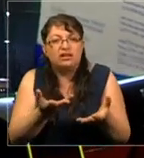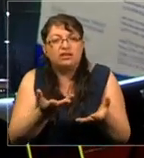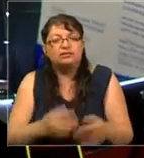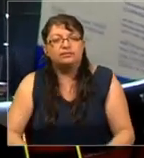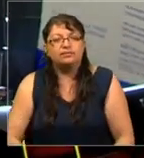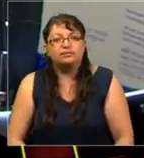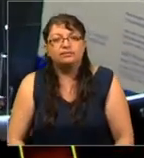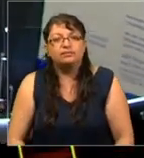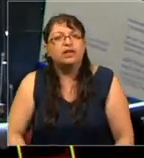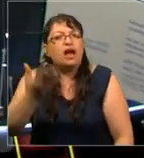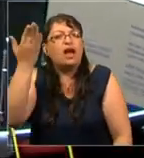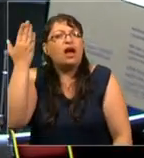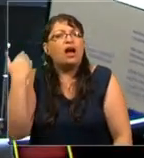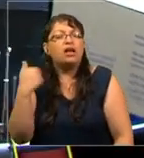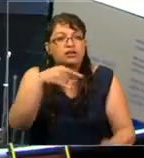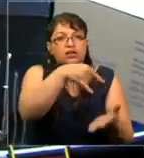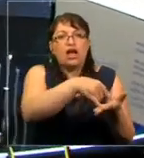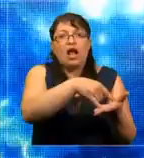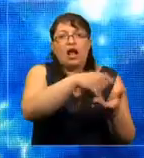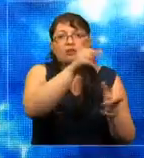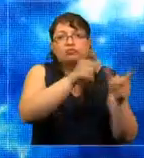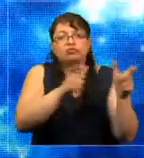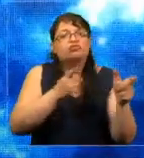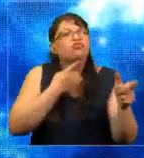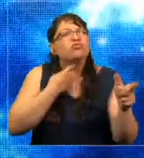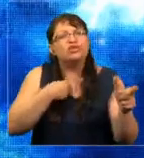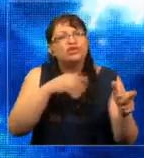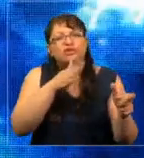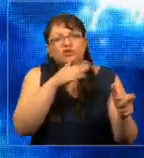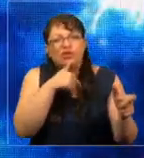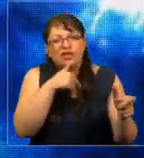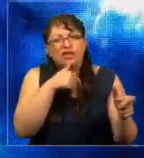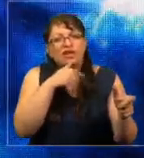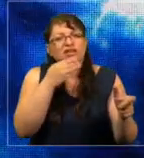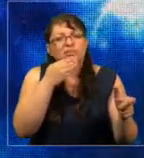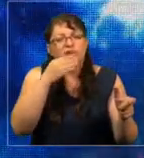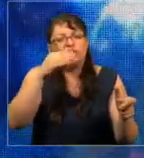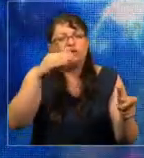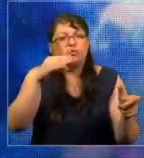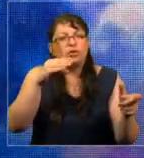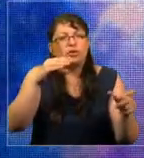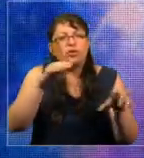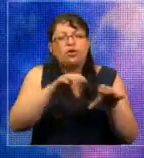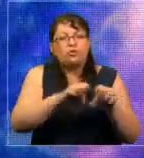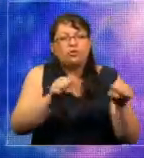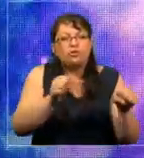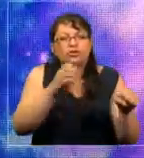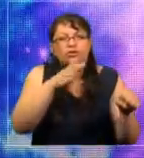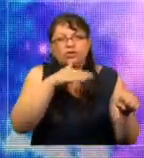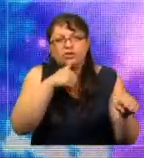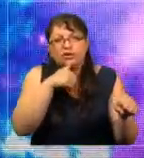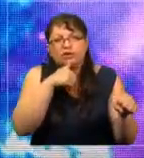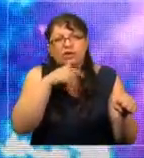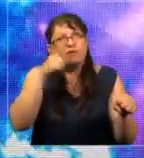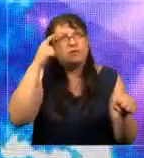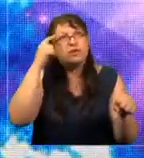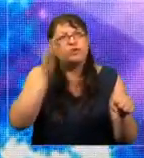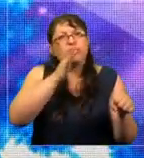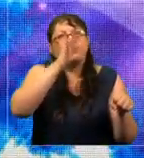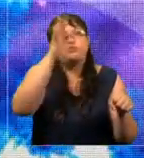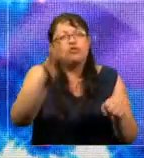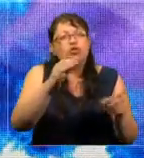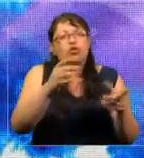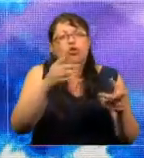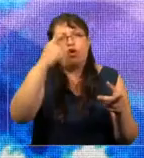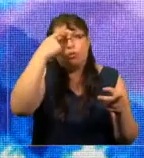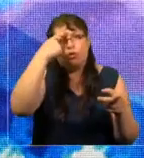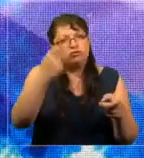mayor interés de los legisladores o compromiso de usar tecnologías de este tipo a largo plazo y de una forma más seria.